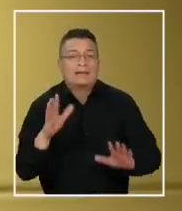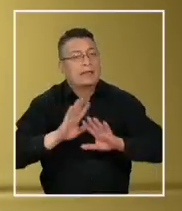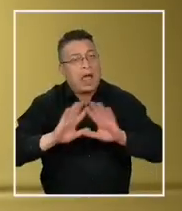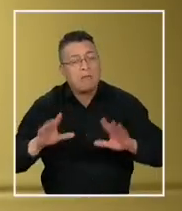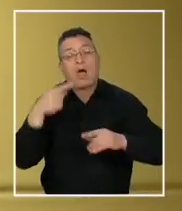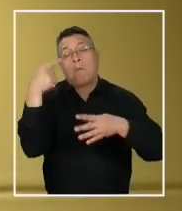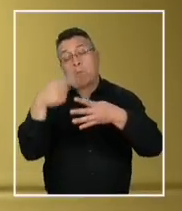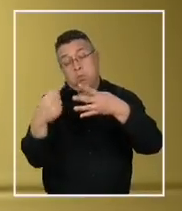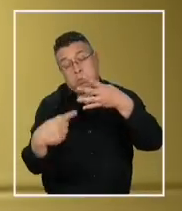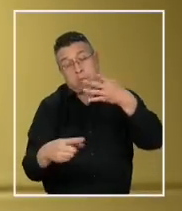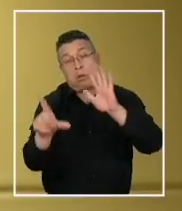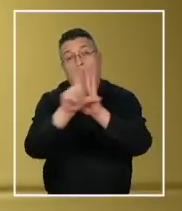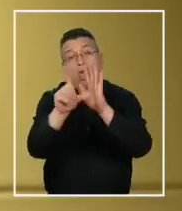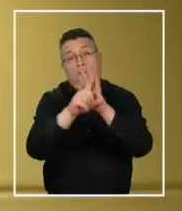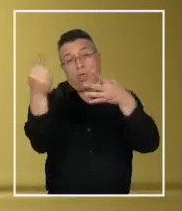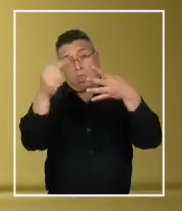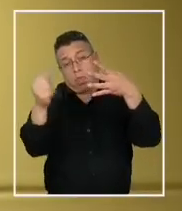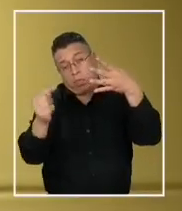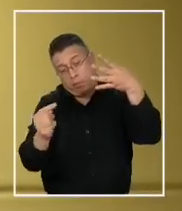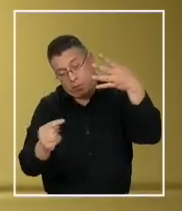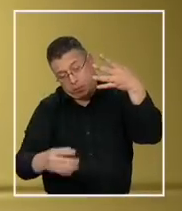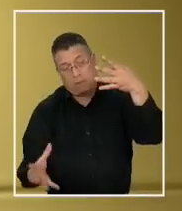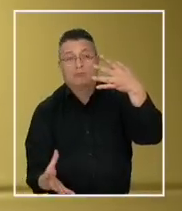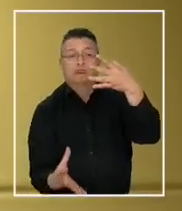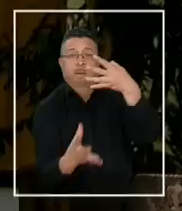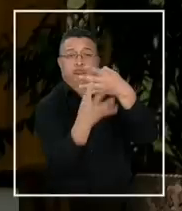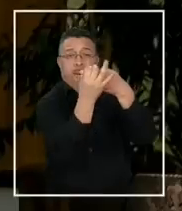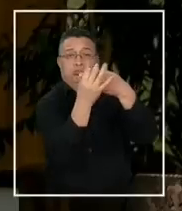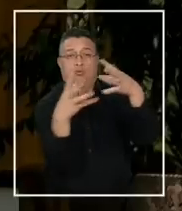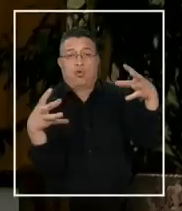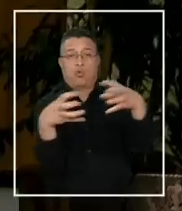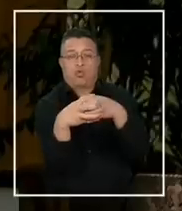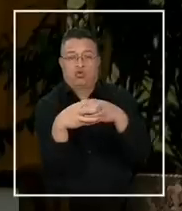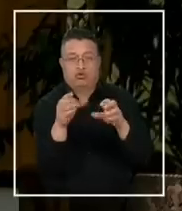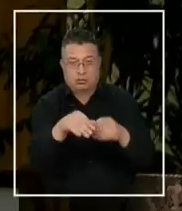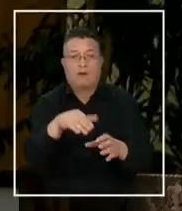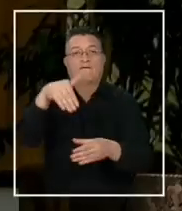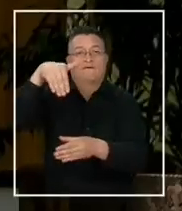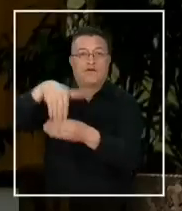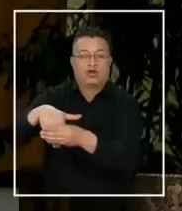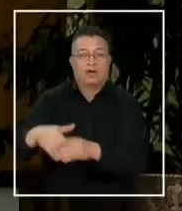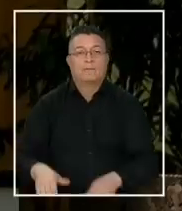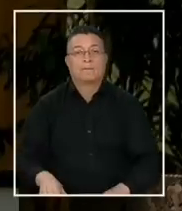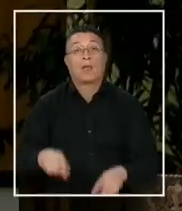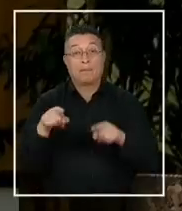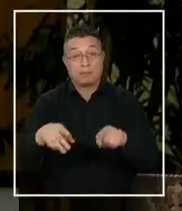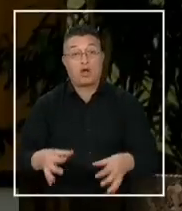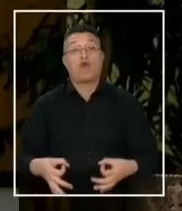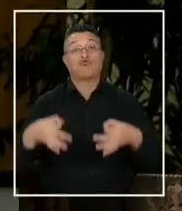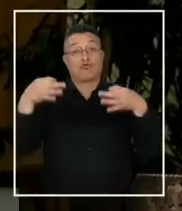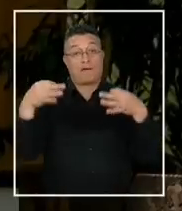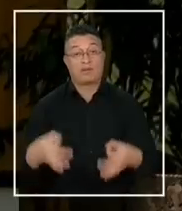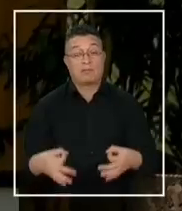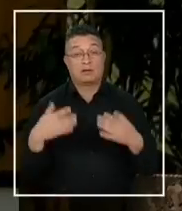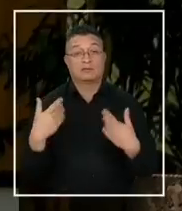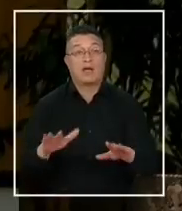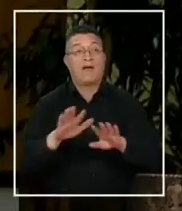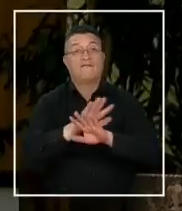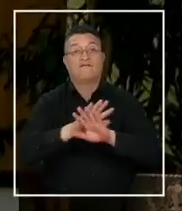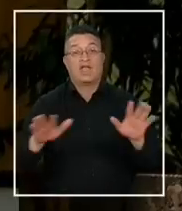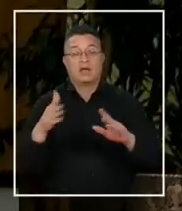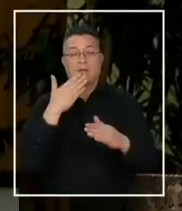varios proyectos de ley y que fueron fusionados. Y con esto se confirma el fin de las